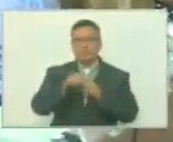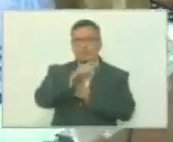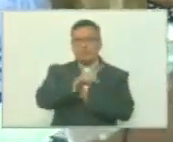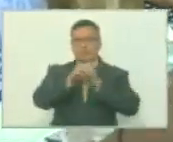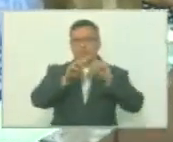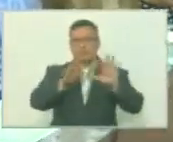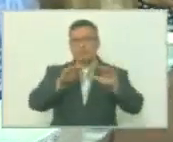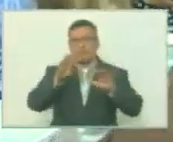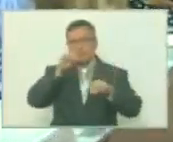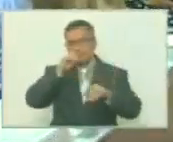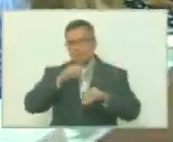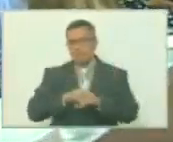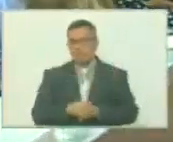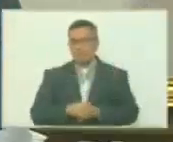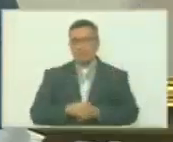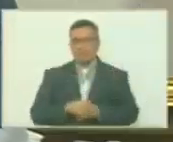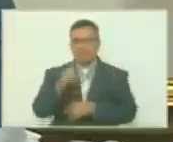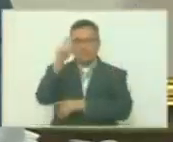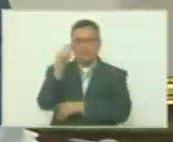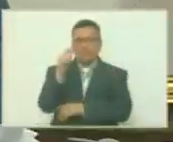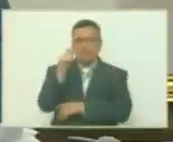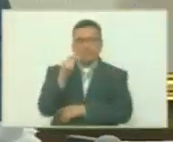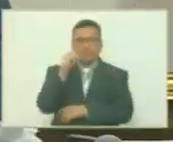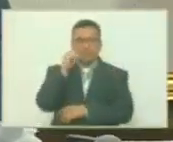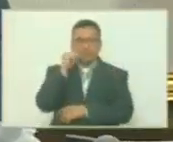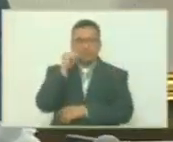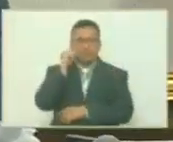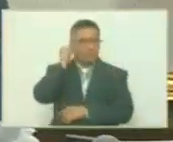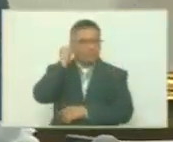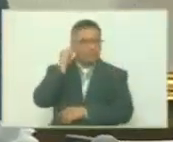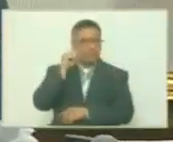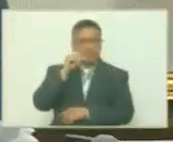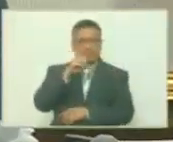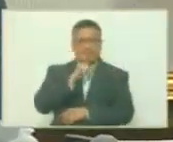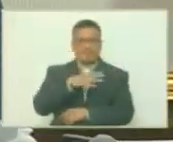años a la diputada Blanca Ecaut